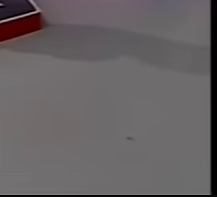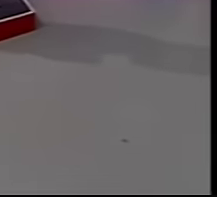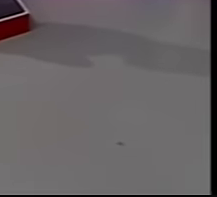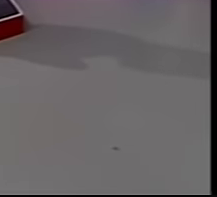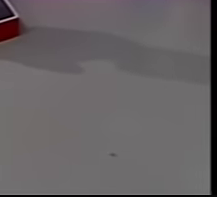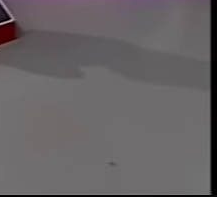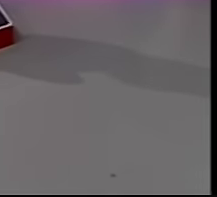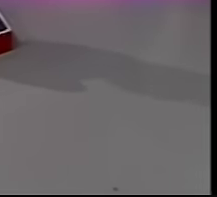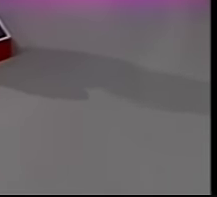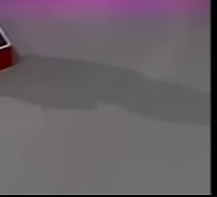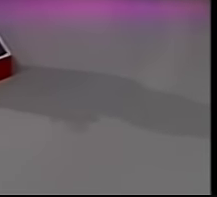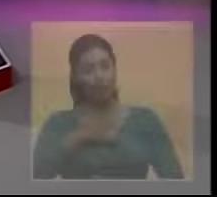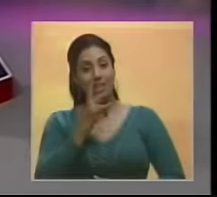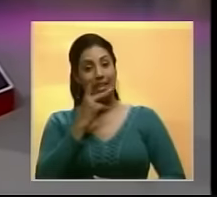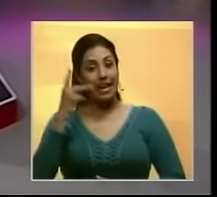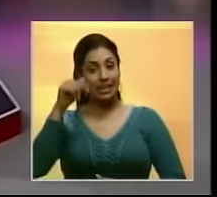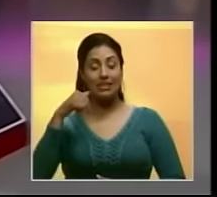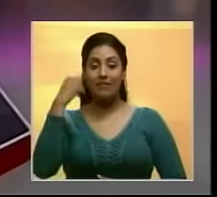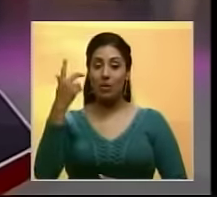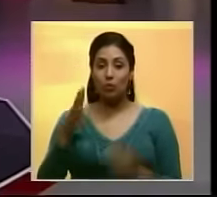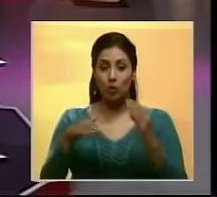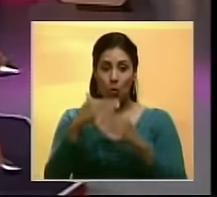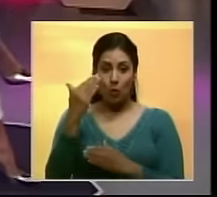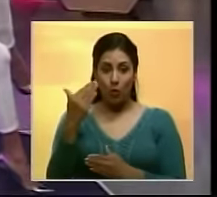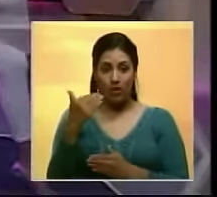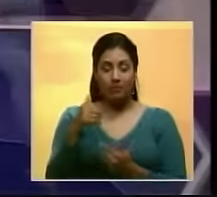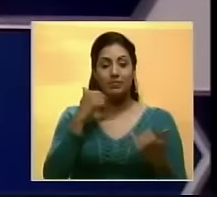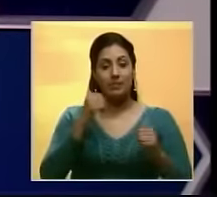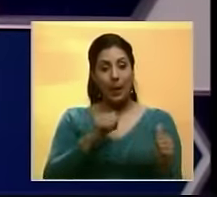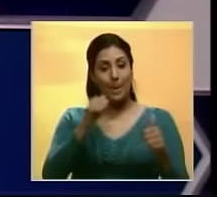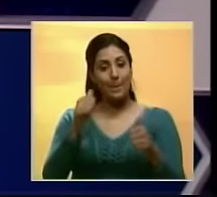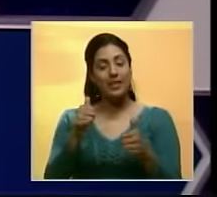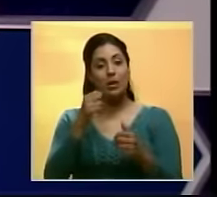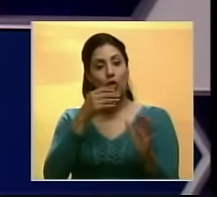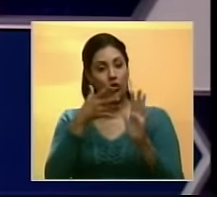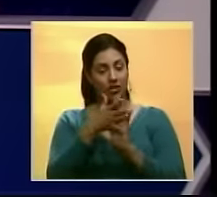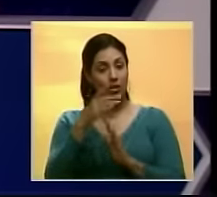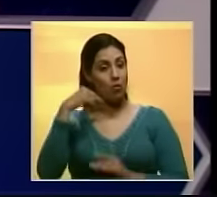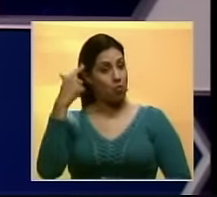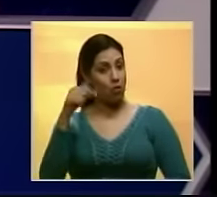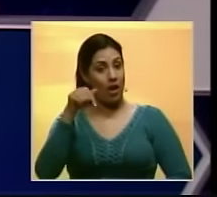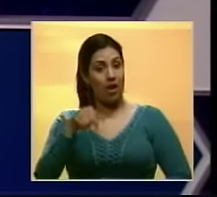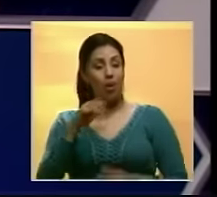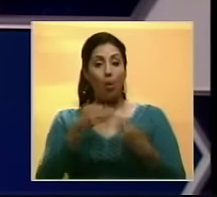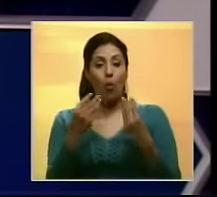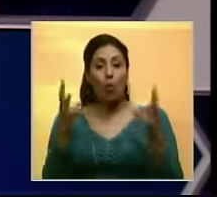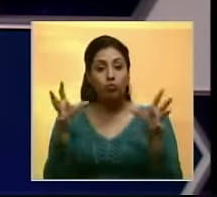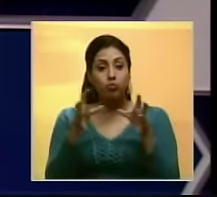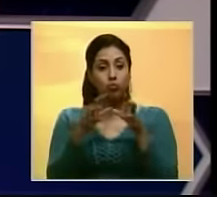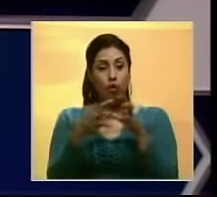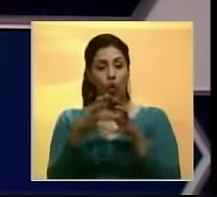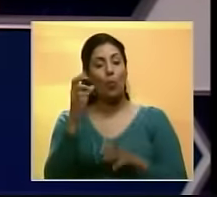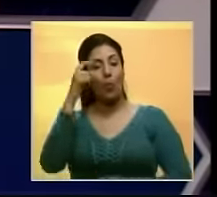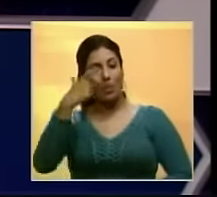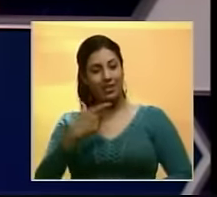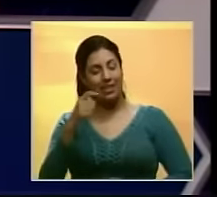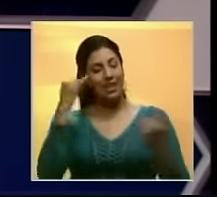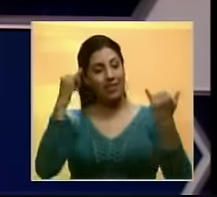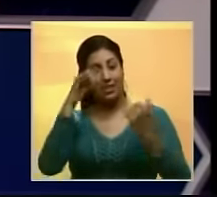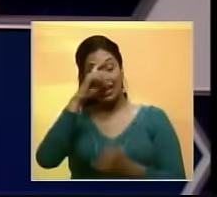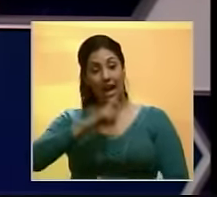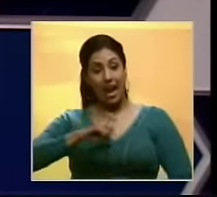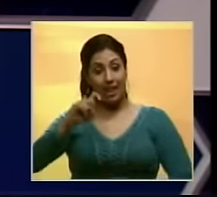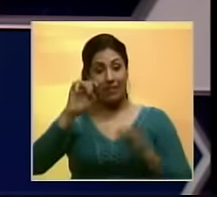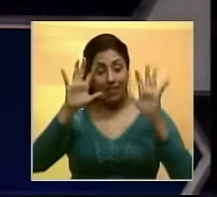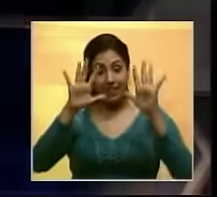Hola, ¿qué tal amigos? Yo soy Cariel y cuadros y esto es Estrenos y Estrellas. Iniciamos las noticias del mundo del entretenimiento con la agrupación Camila y la celebración